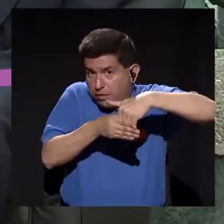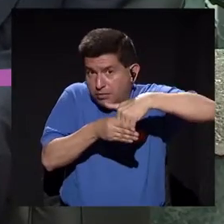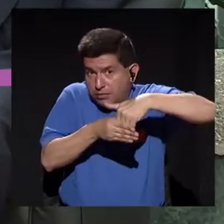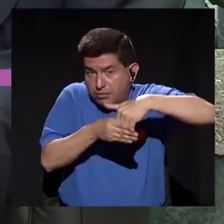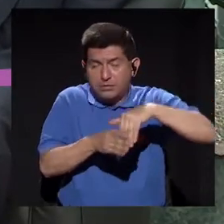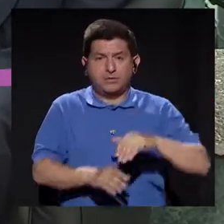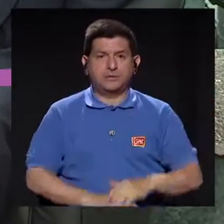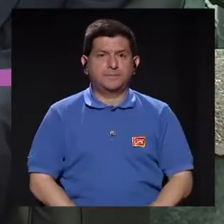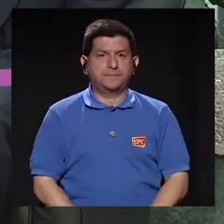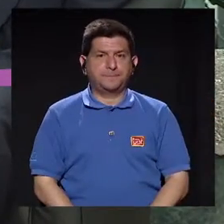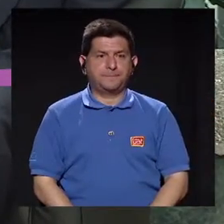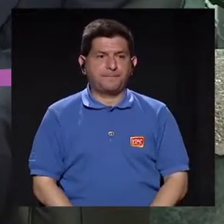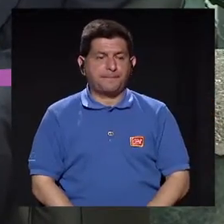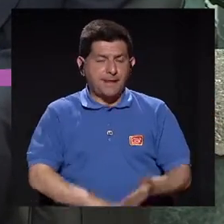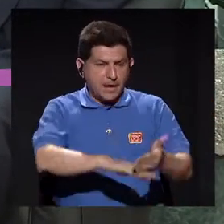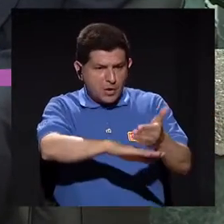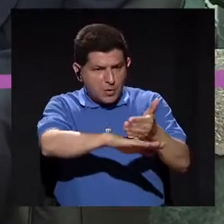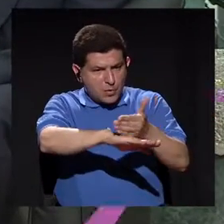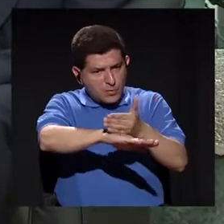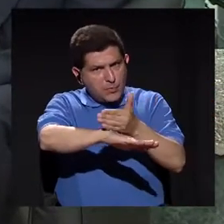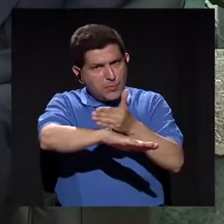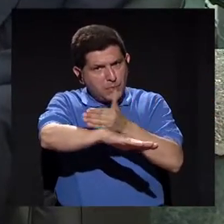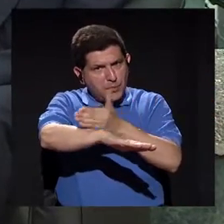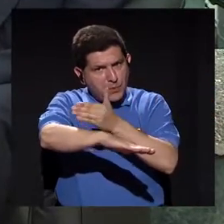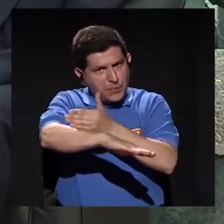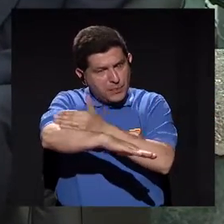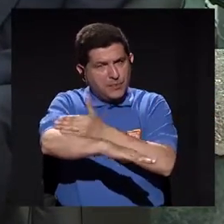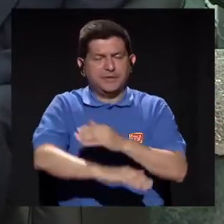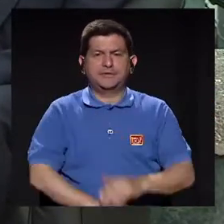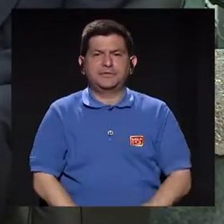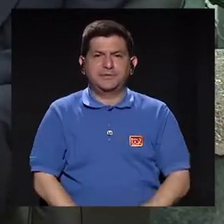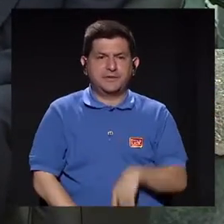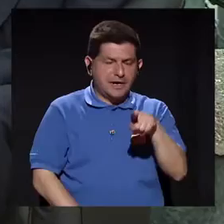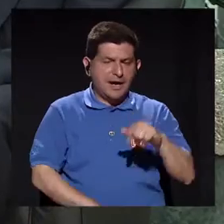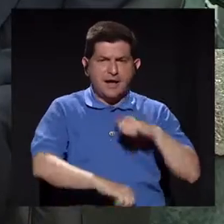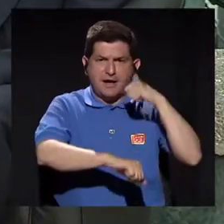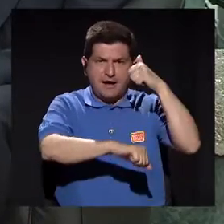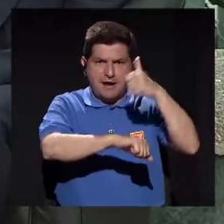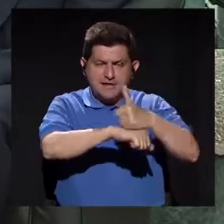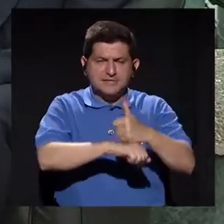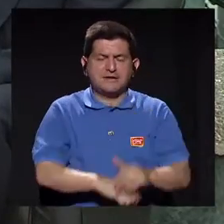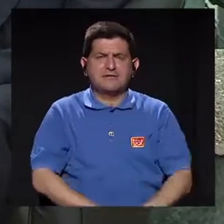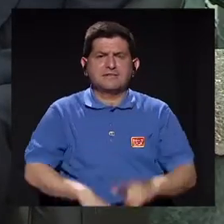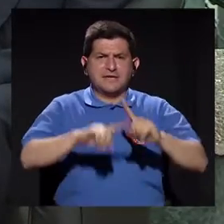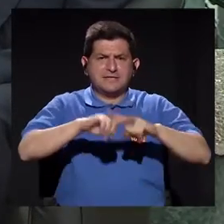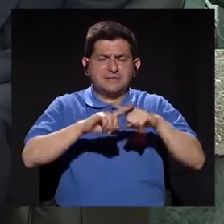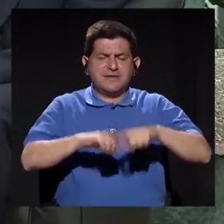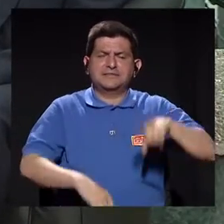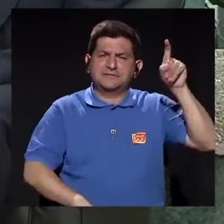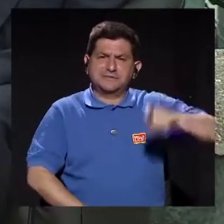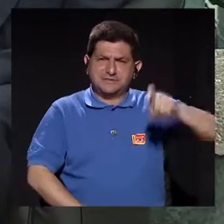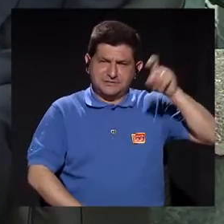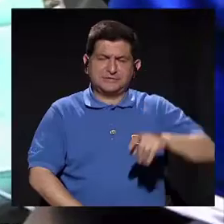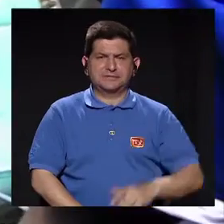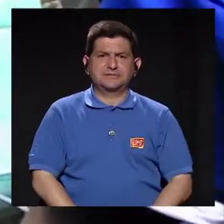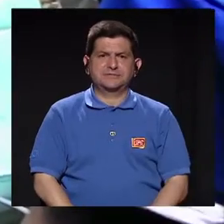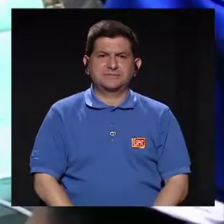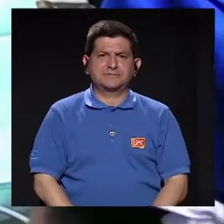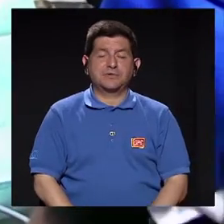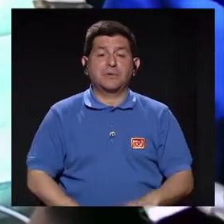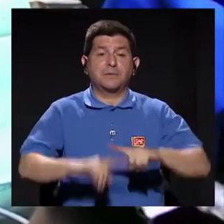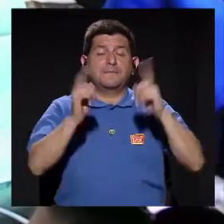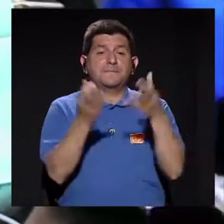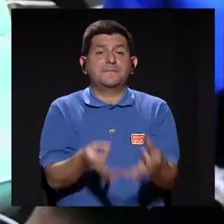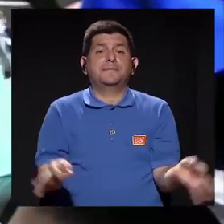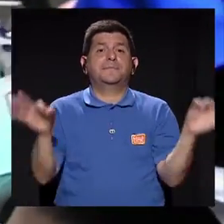va creciendo más, se va creando mucho más de acuerdo a la necesidad, pero